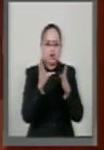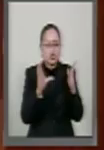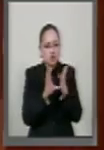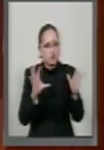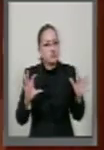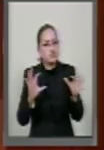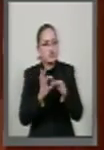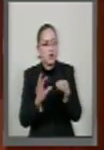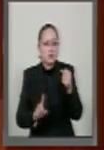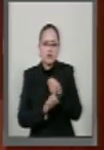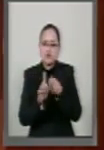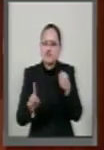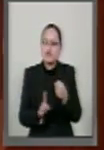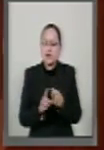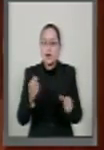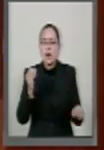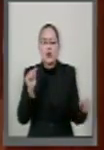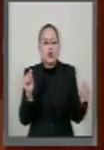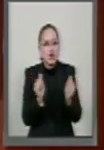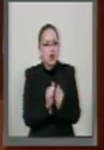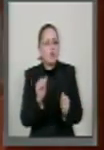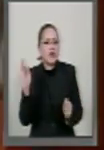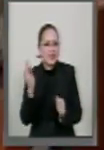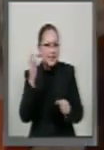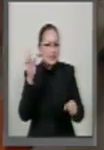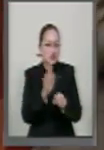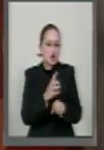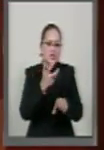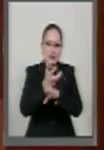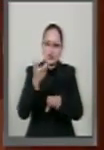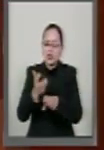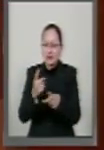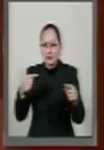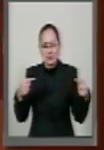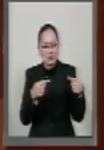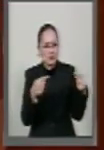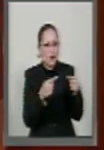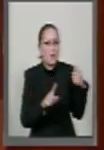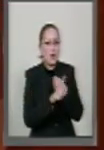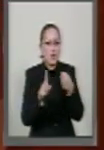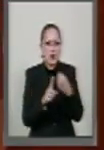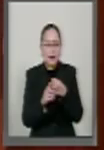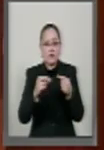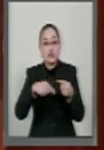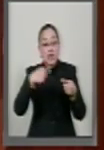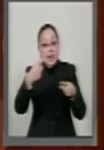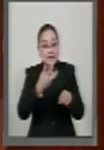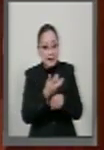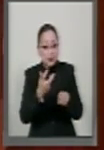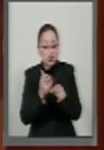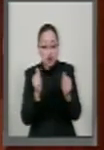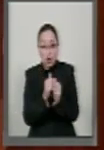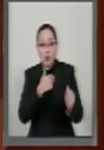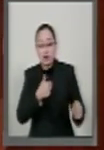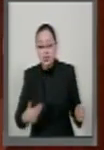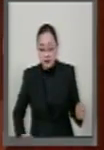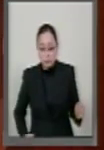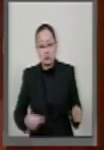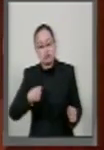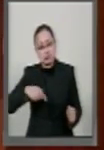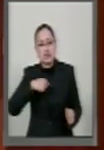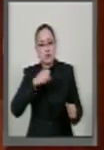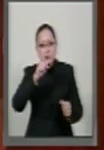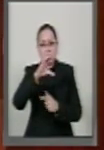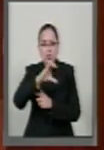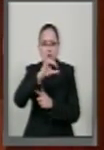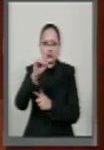suscitan entre los poderes de la Federación y los Estados, y de estos y los municipios. En nuestro país, el